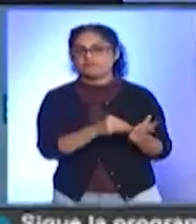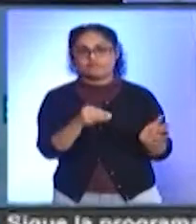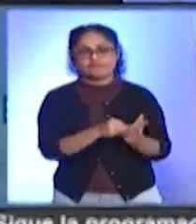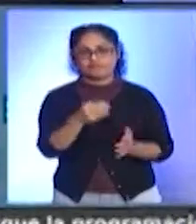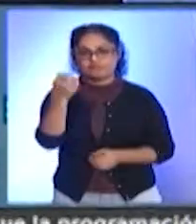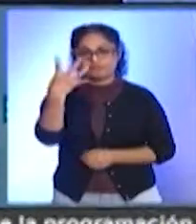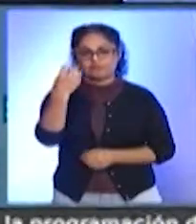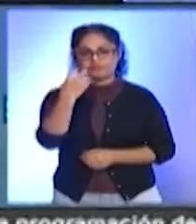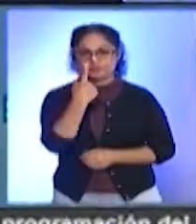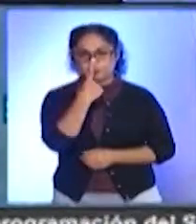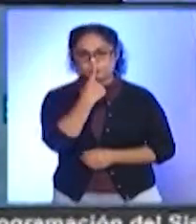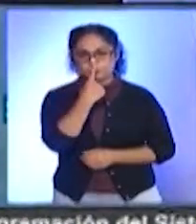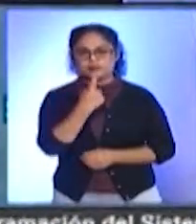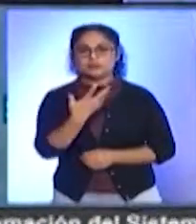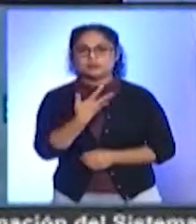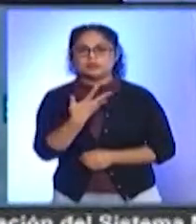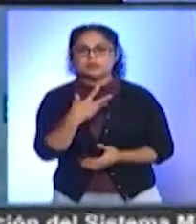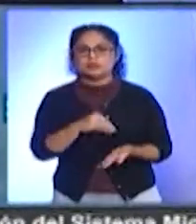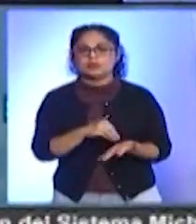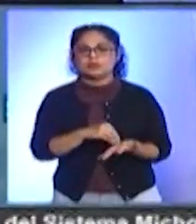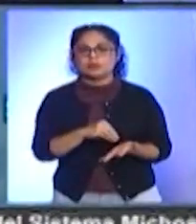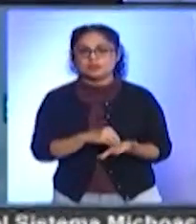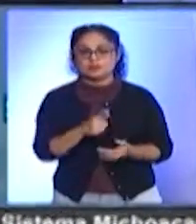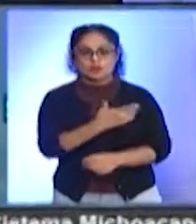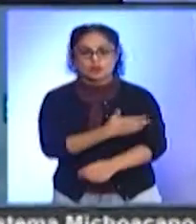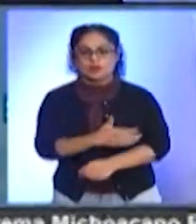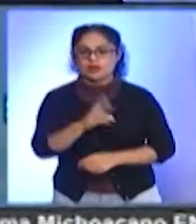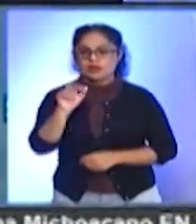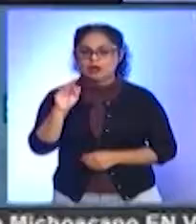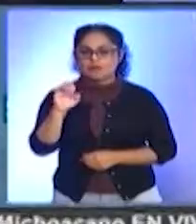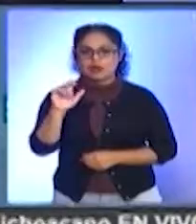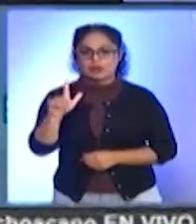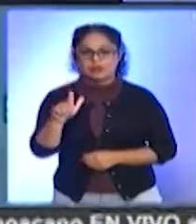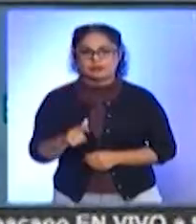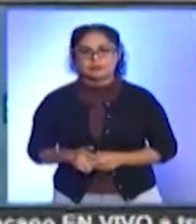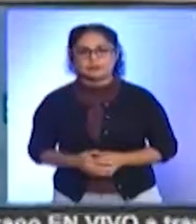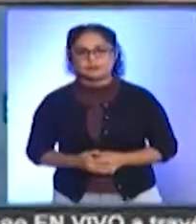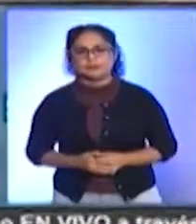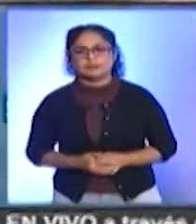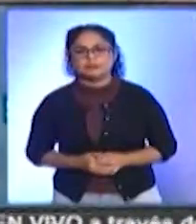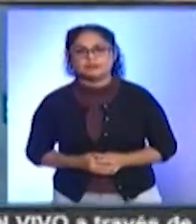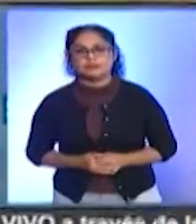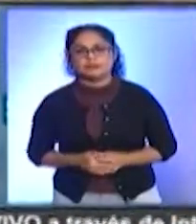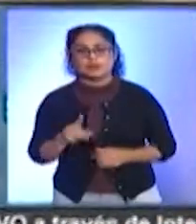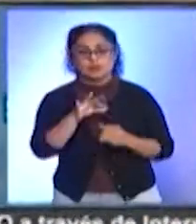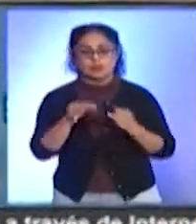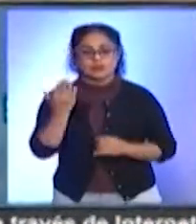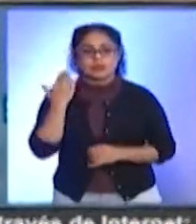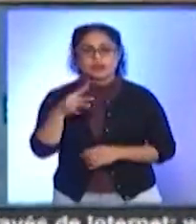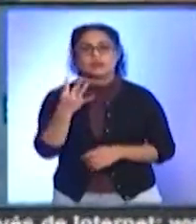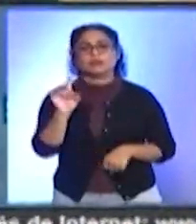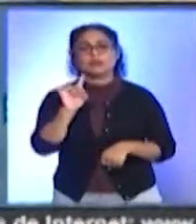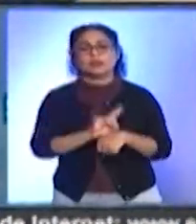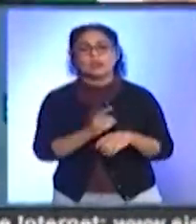en bandera roja. Los detalles con nuestro compañero Rafael Silva. En los últimos 14 días, el